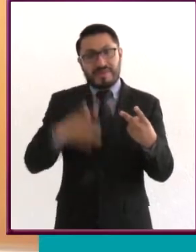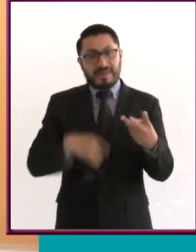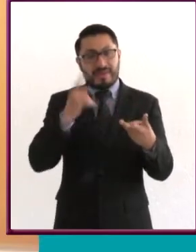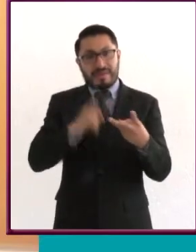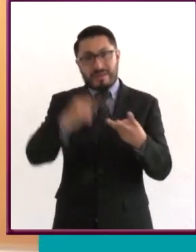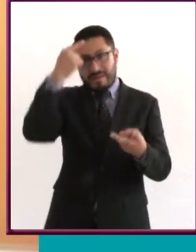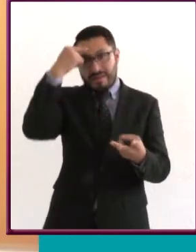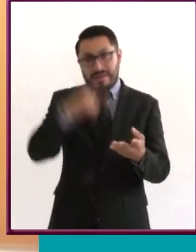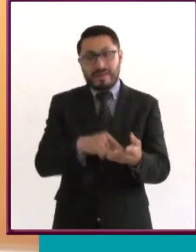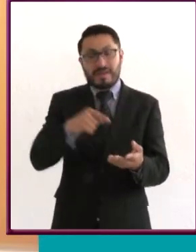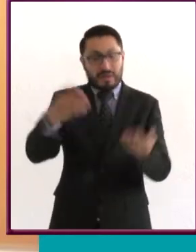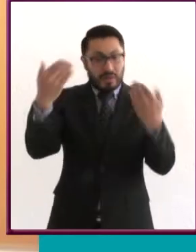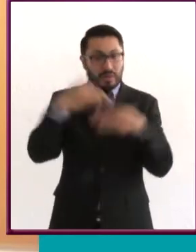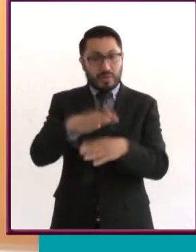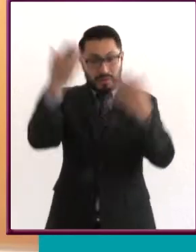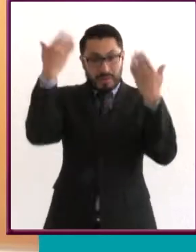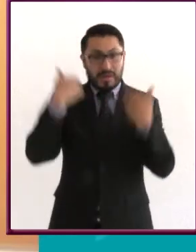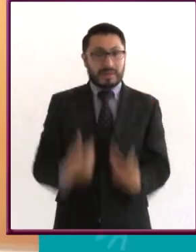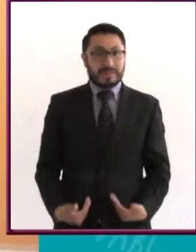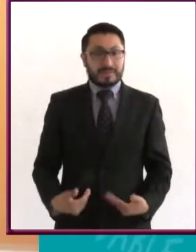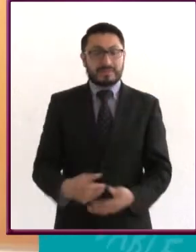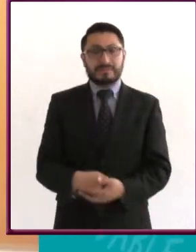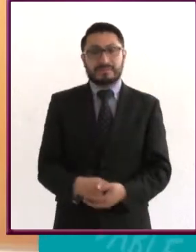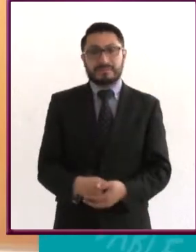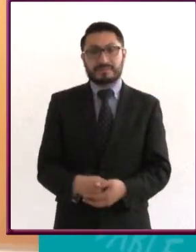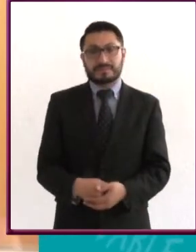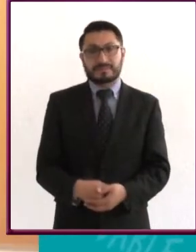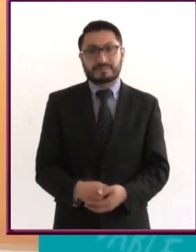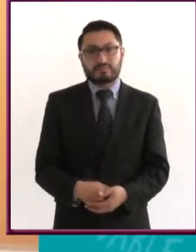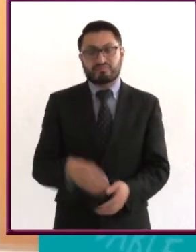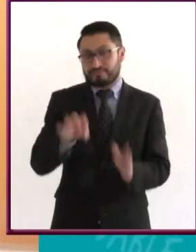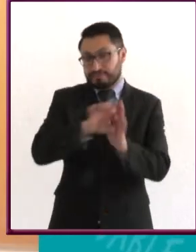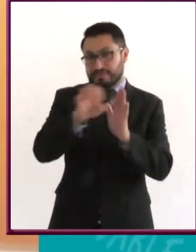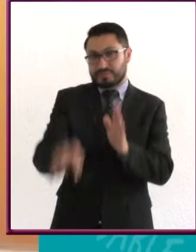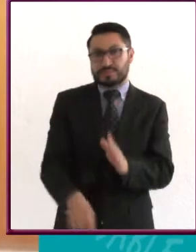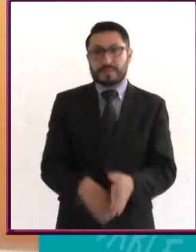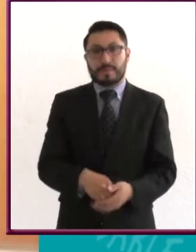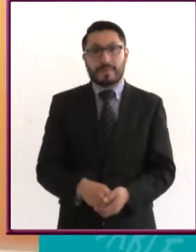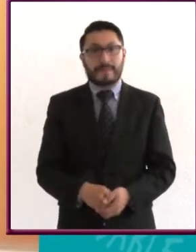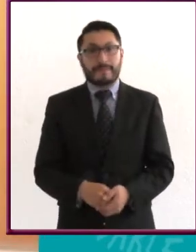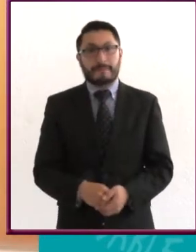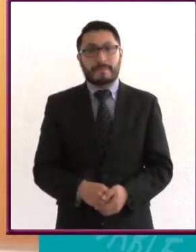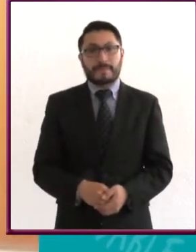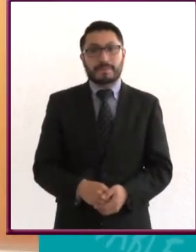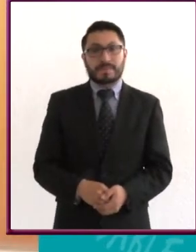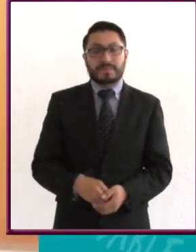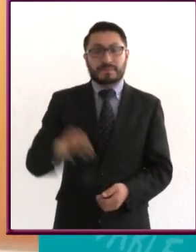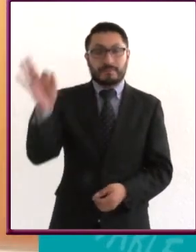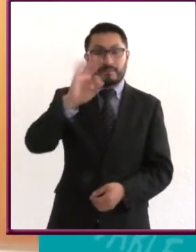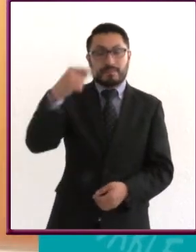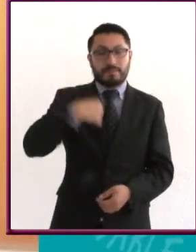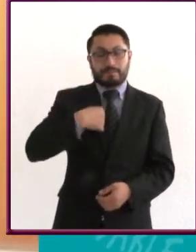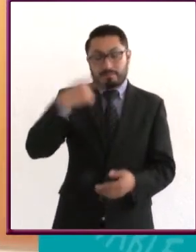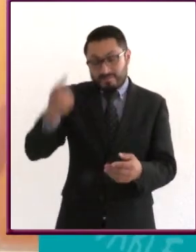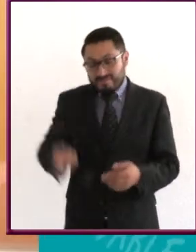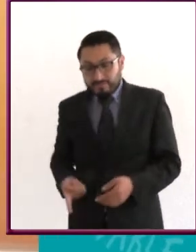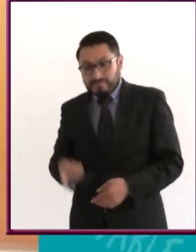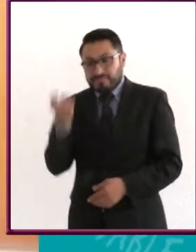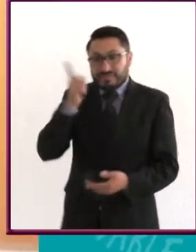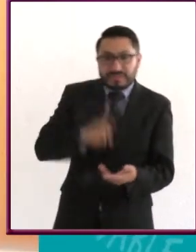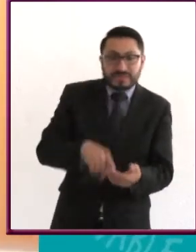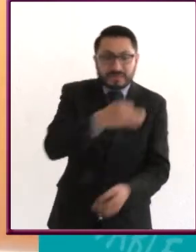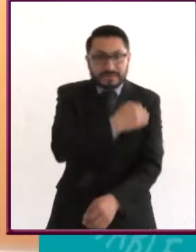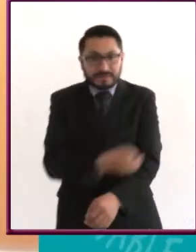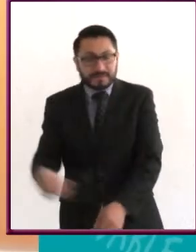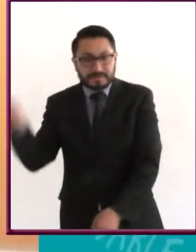creencias que tengo sobre mí misma. Te voy a dar un ejemplo. ejemplo, si yo crezco en una familia en